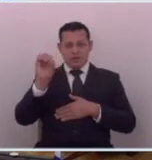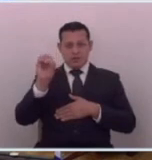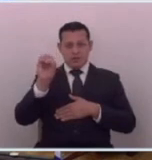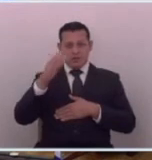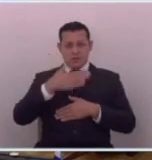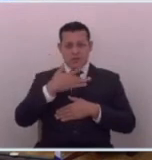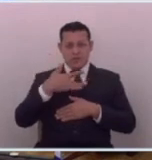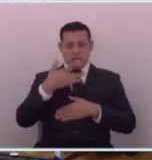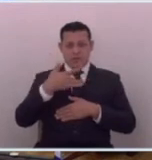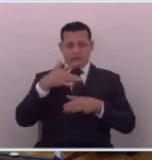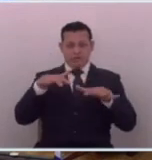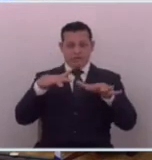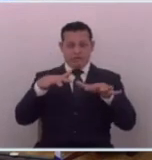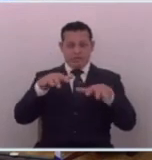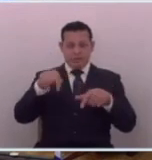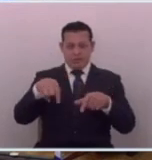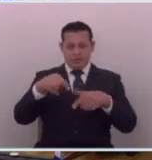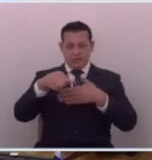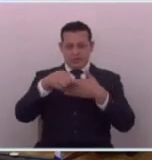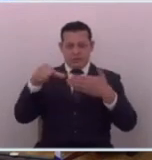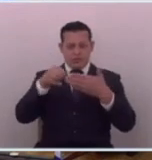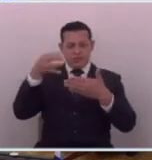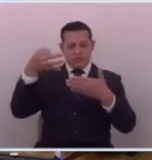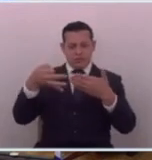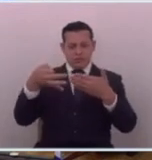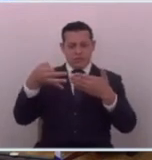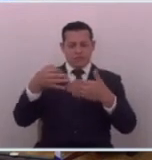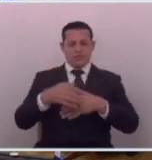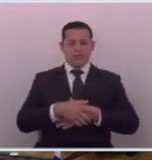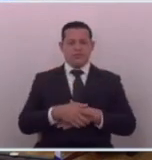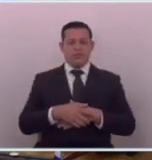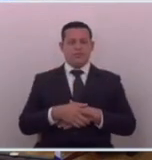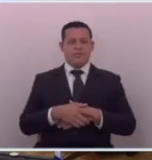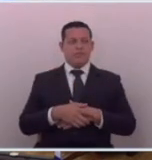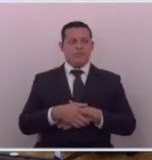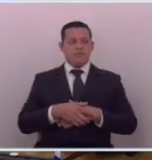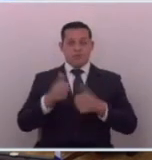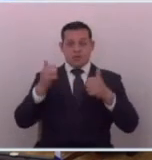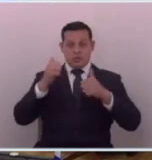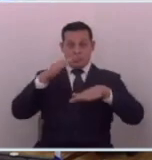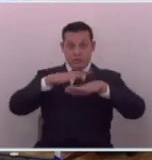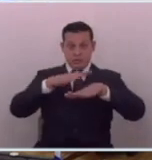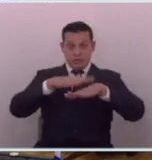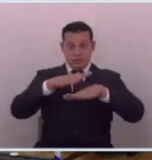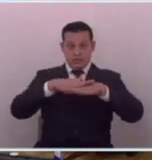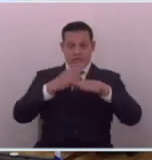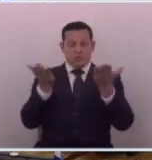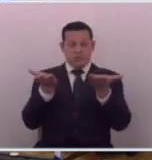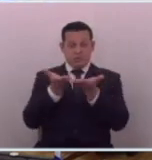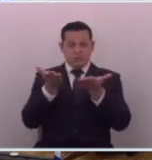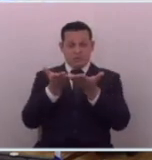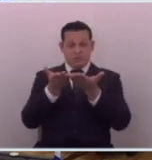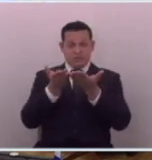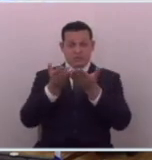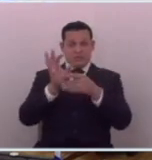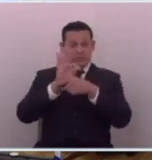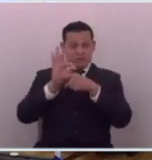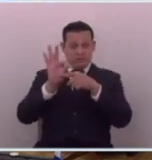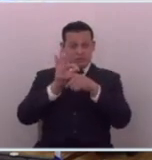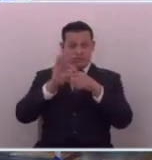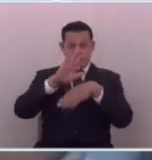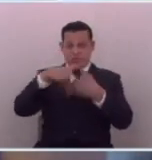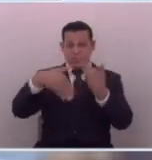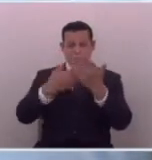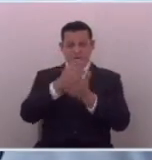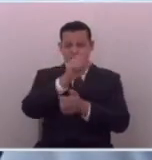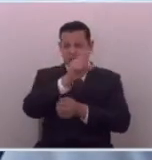nerviosos a varios aquí en esta asamblea legislativa porque desde que anunciaron su creación y puesta en marcha todas